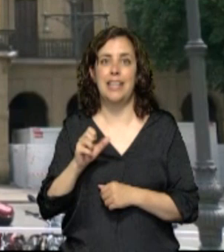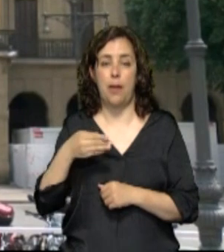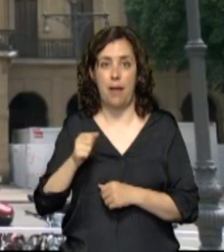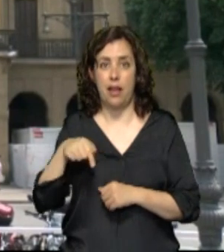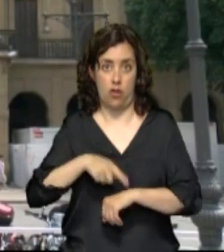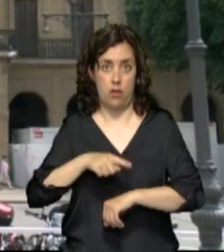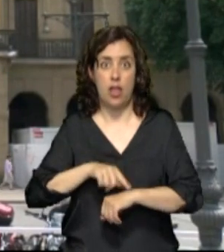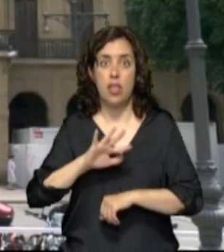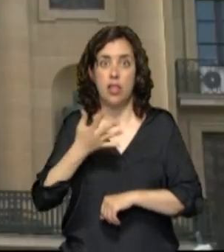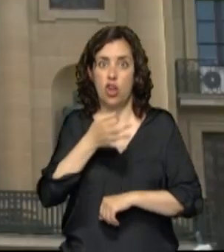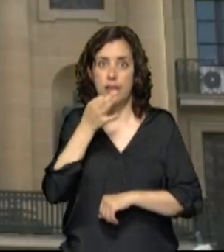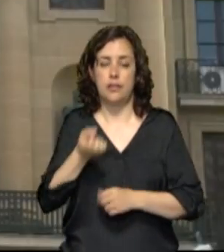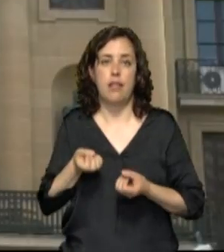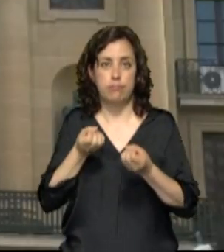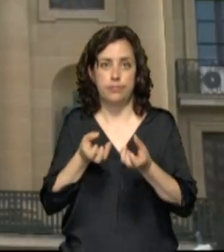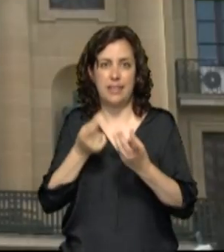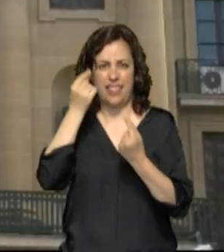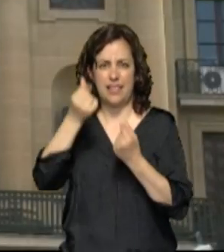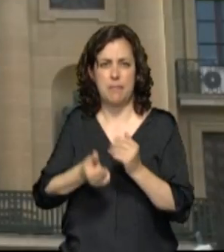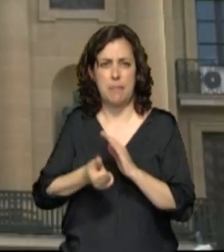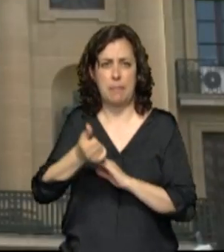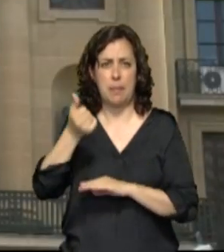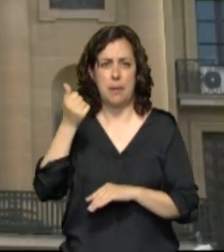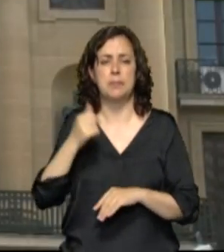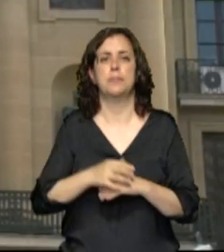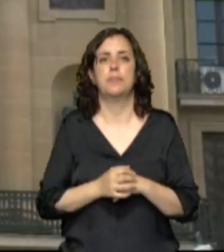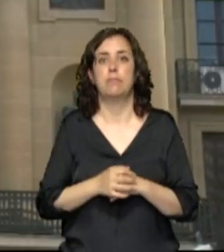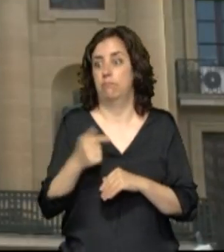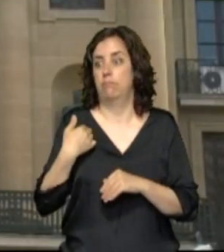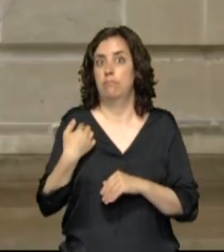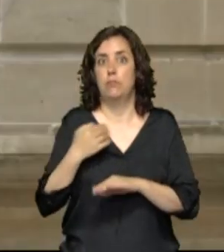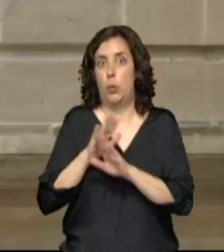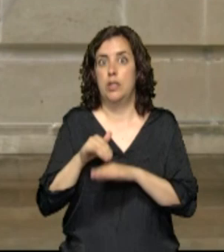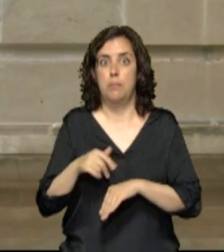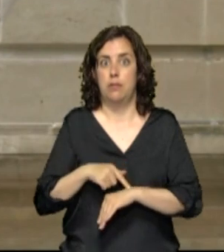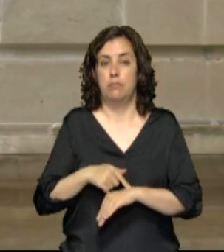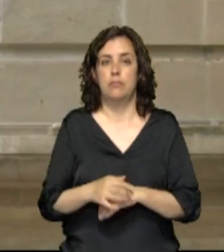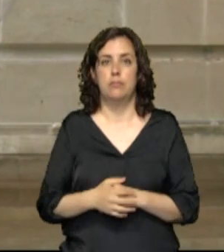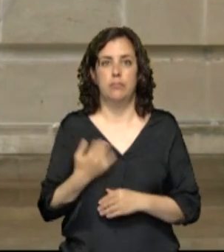las 5 de la tarde para dar más detalles. Como decimos, es la última hora que acabamos de conocer.